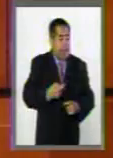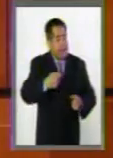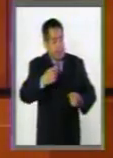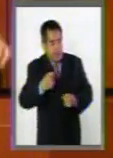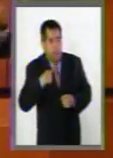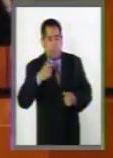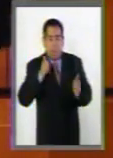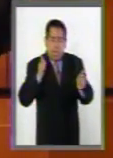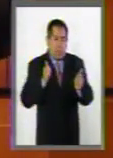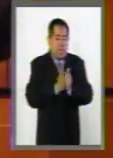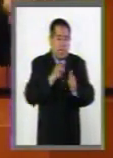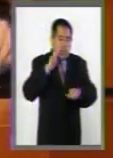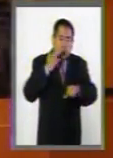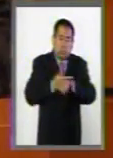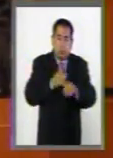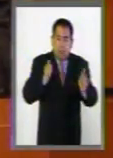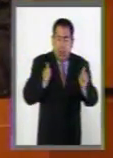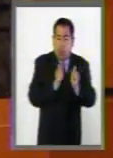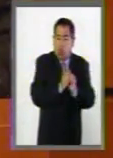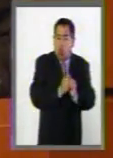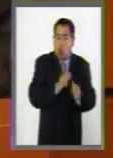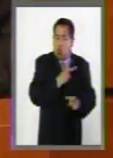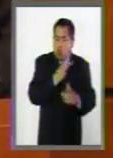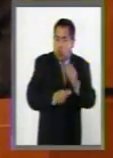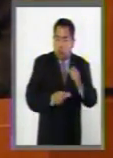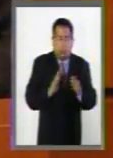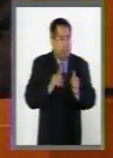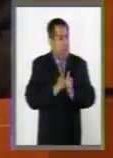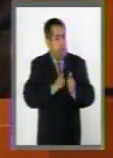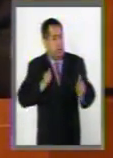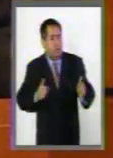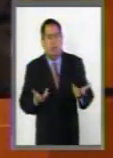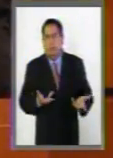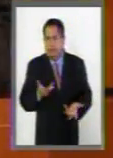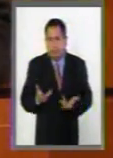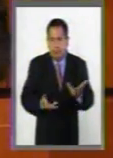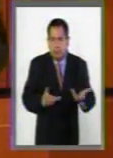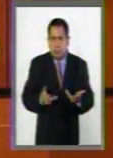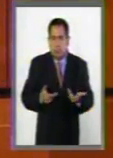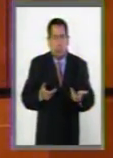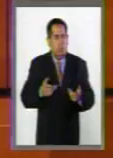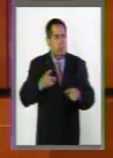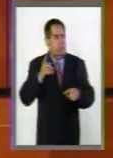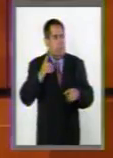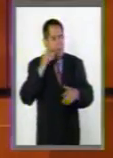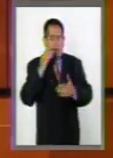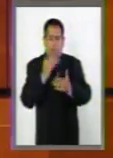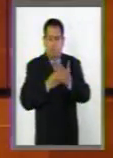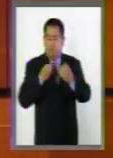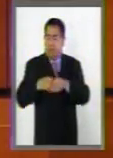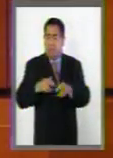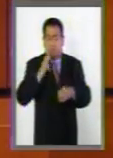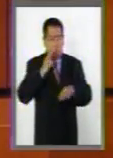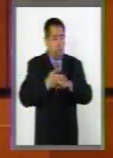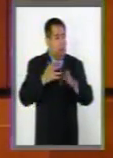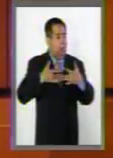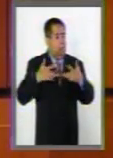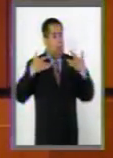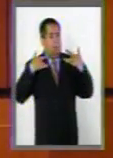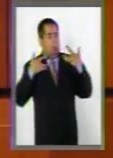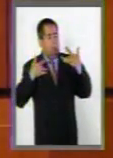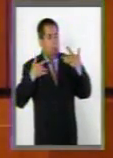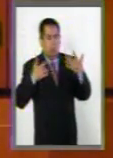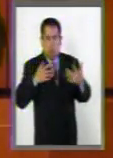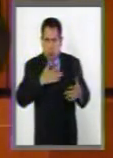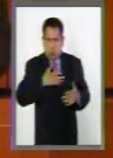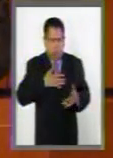abriendo una gran puerta a que abonemos en la irresponsabilidad de formar personas de bien.